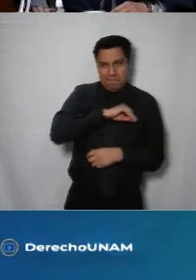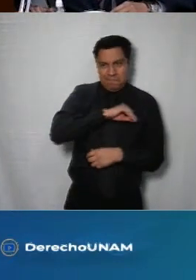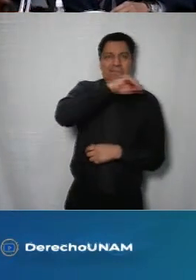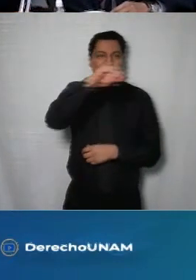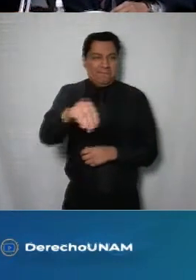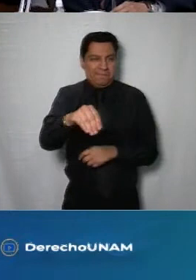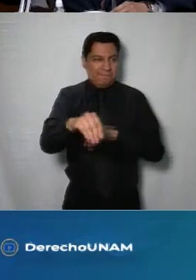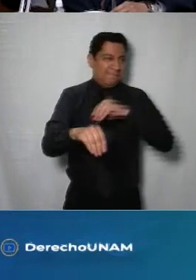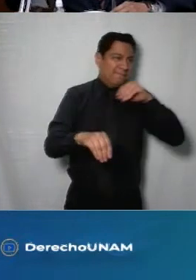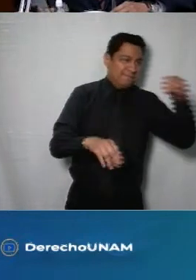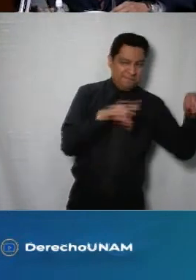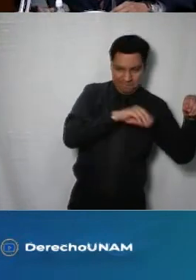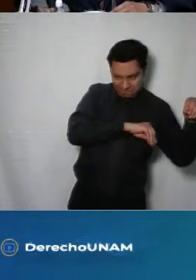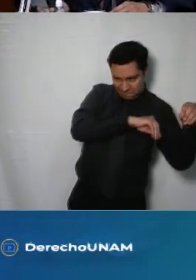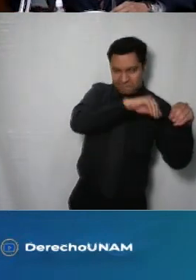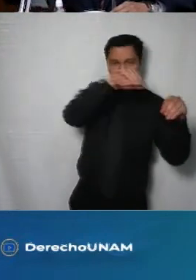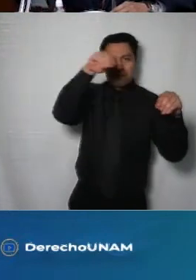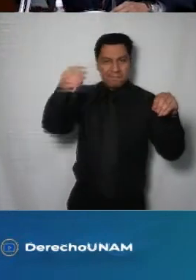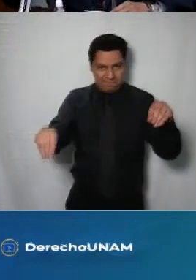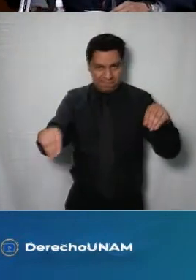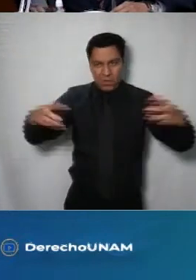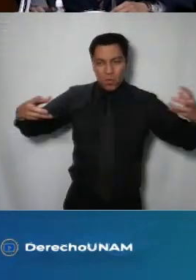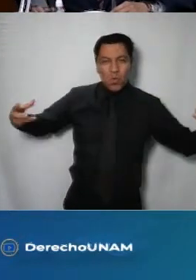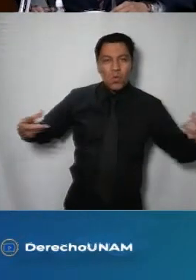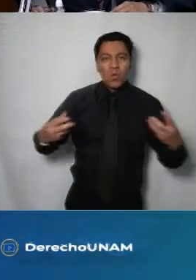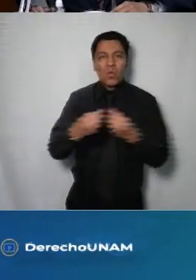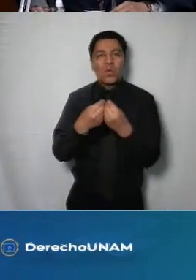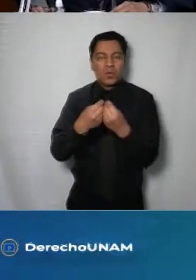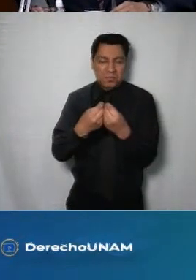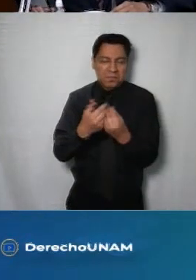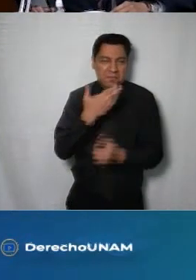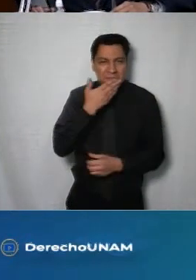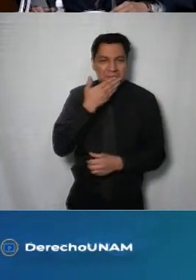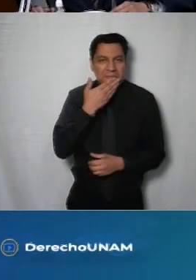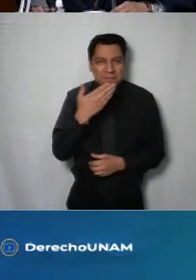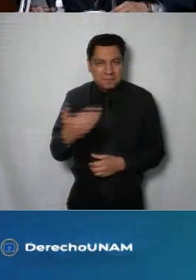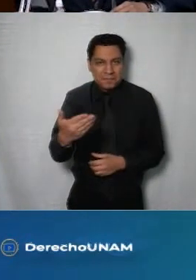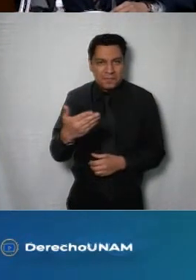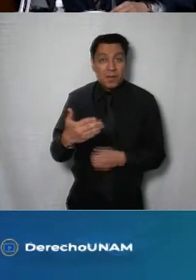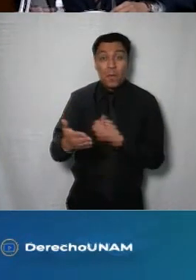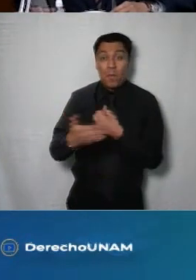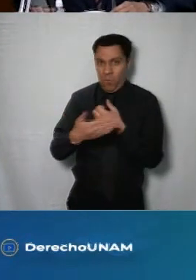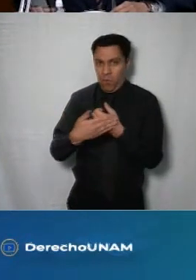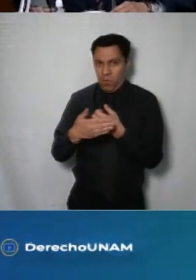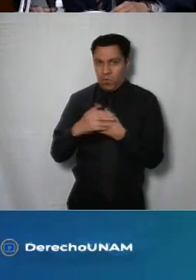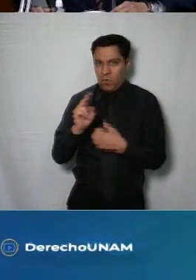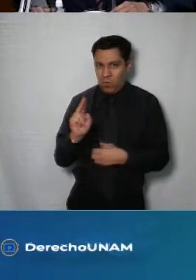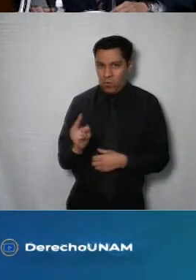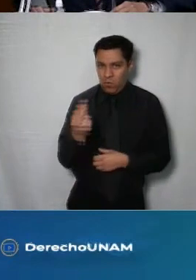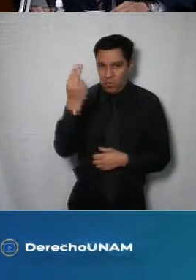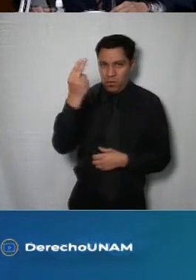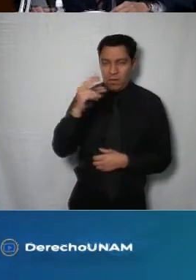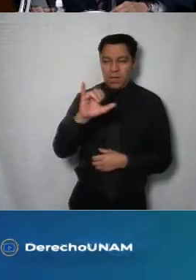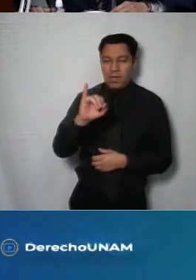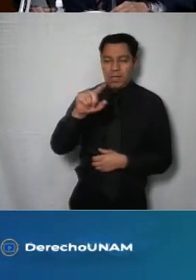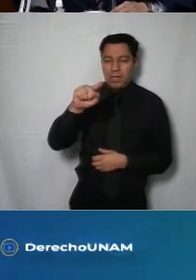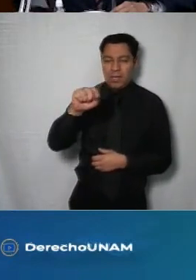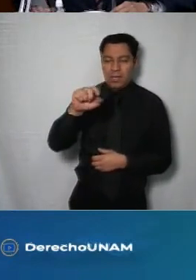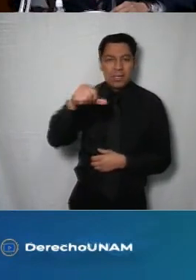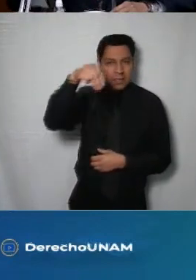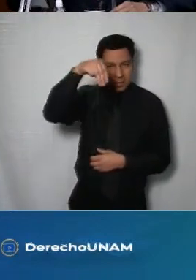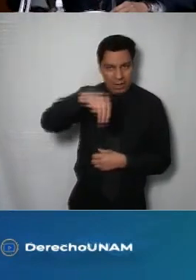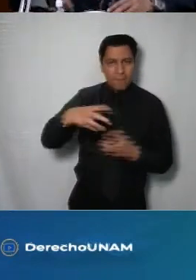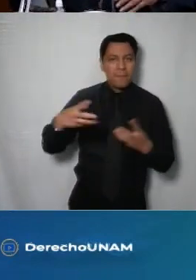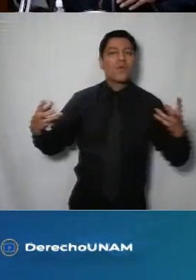por cierto que dices vamos a visitar tu universidad la universidad también de Laura Lisset que es el ITAM ya estamos también coordinando el asunto por allá